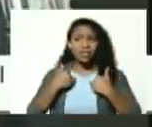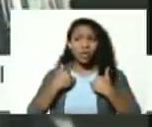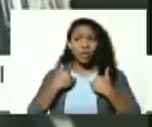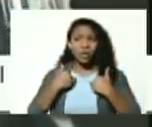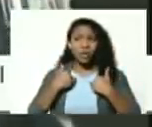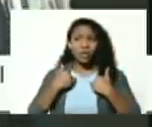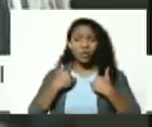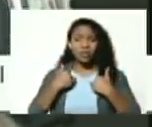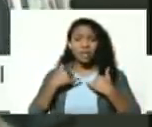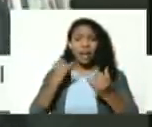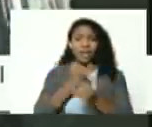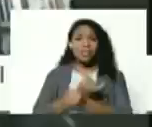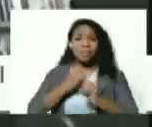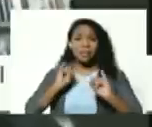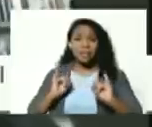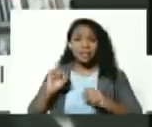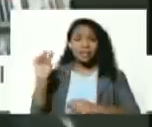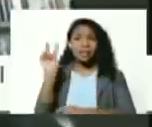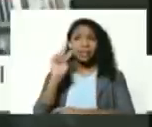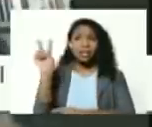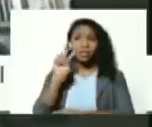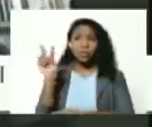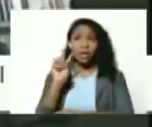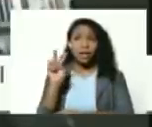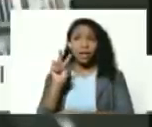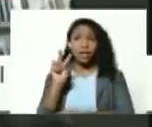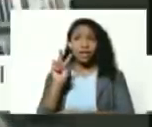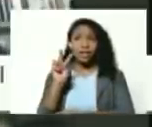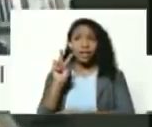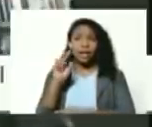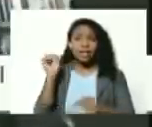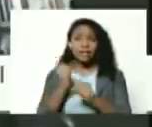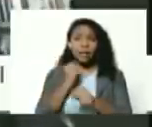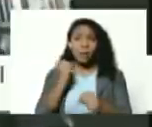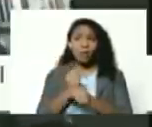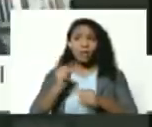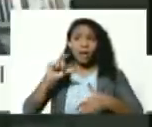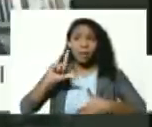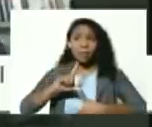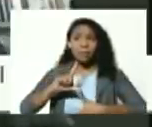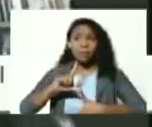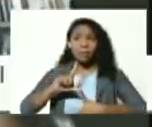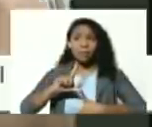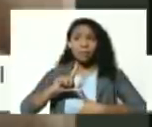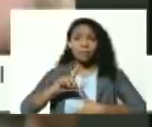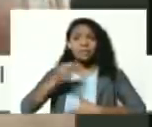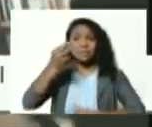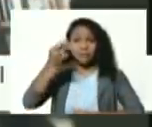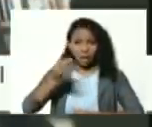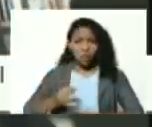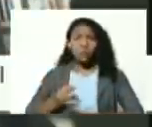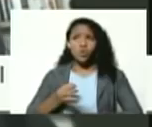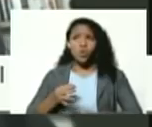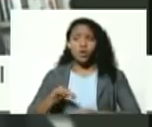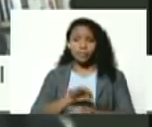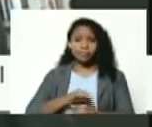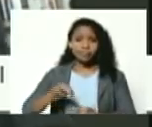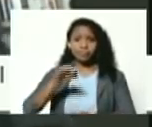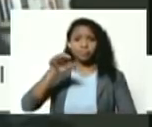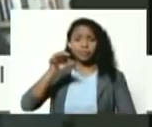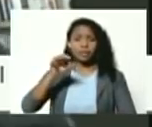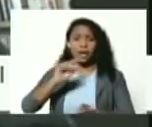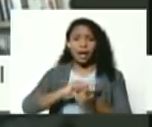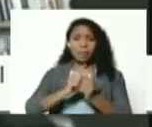independencia de Venezuela y la región de América Latina seguro las armas han cambiado